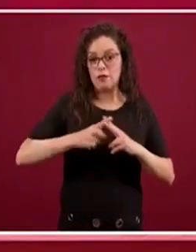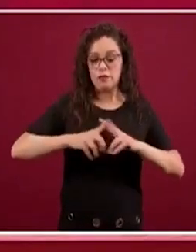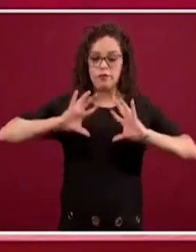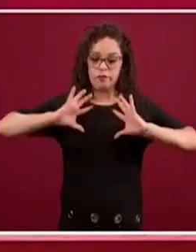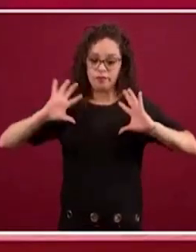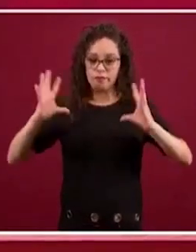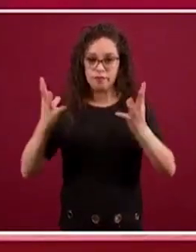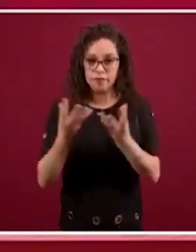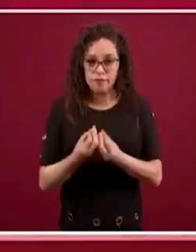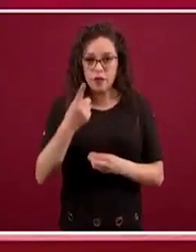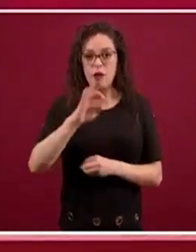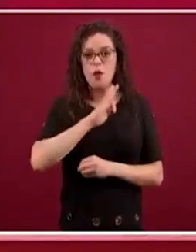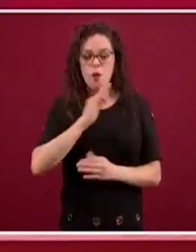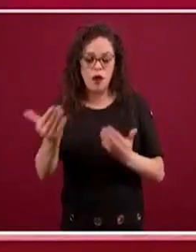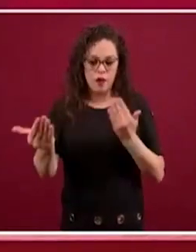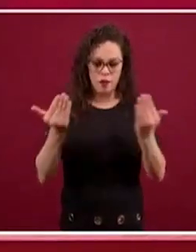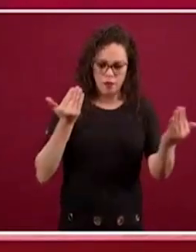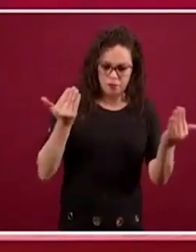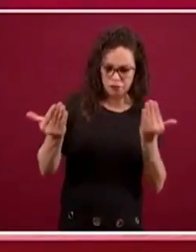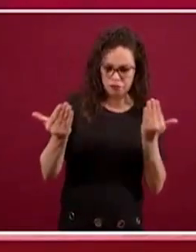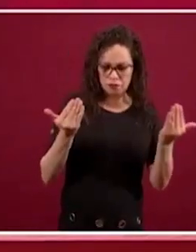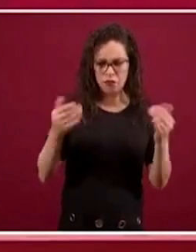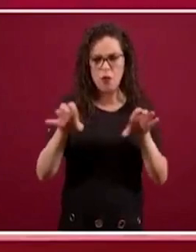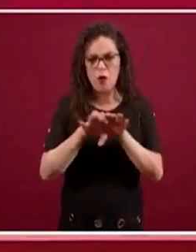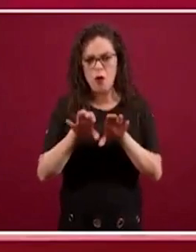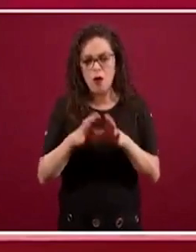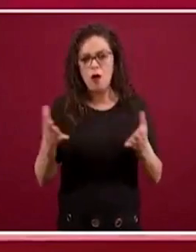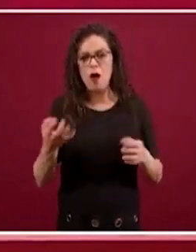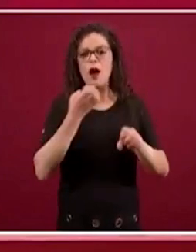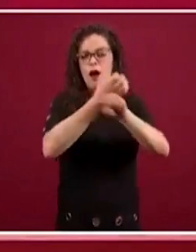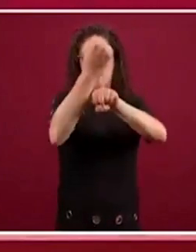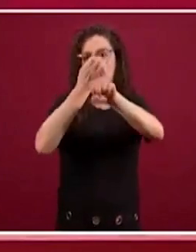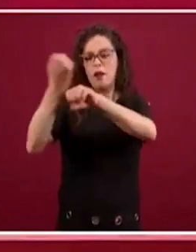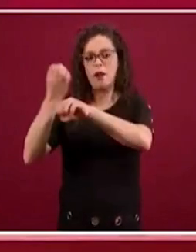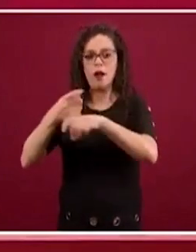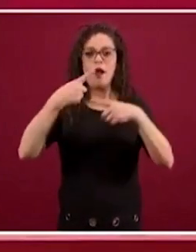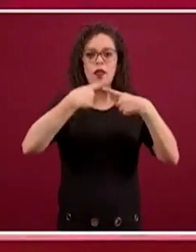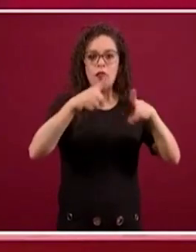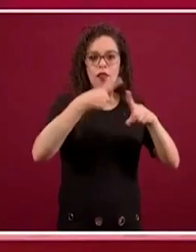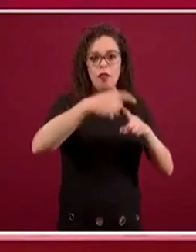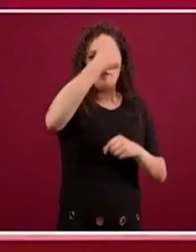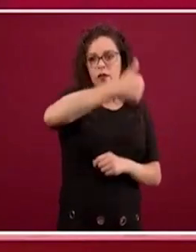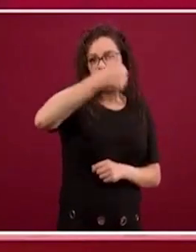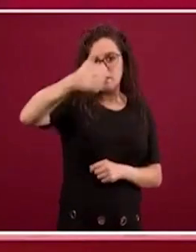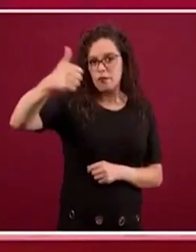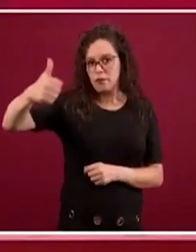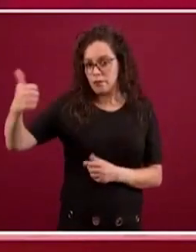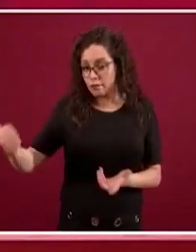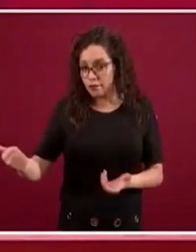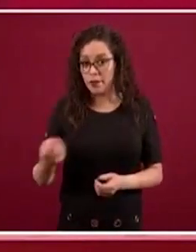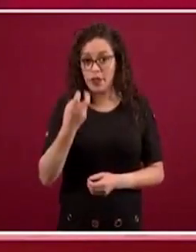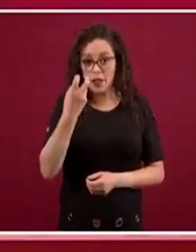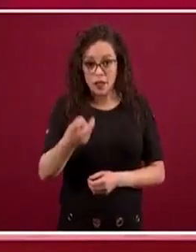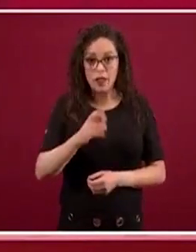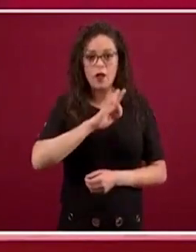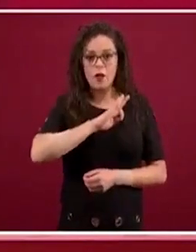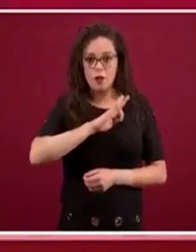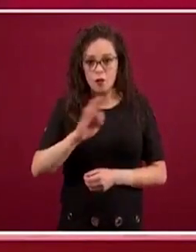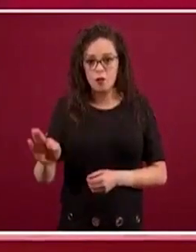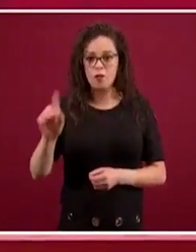permite hacer una comparación entre las diferentes entidades federativas. Esto es una actividad que también se puede hacer a nivel